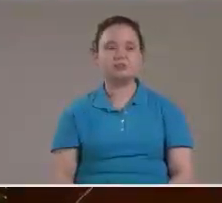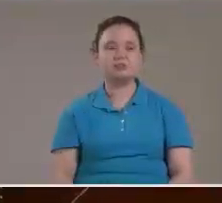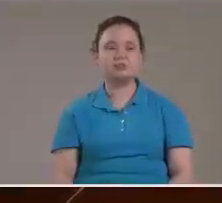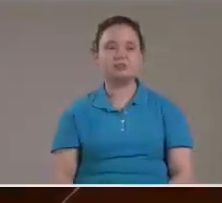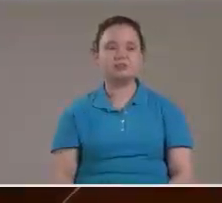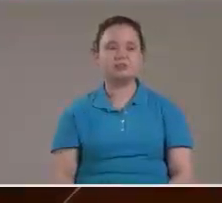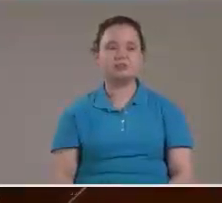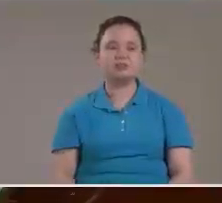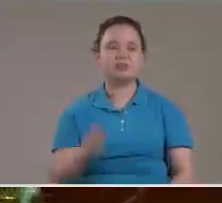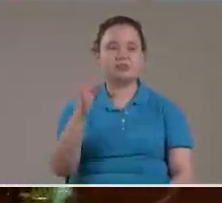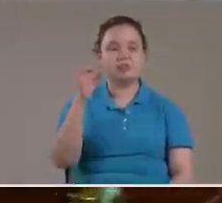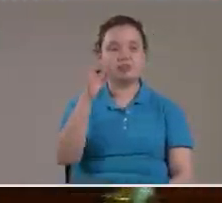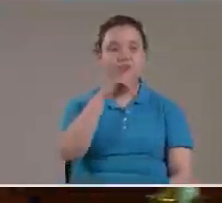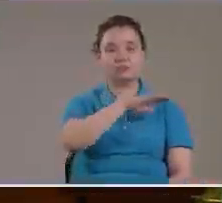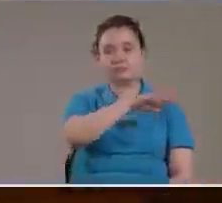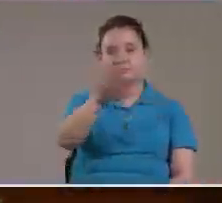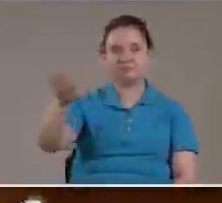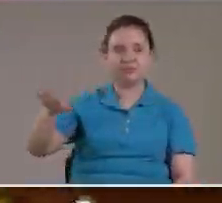Es de la iglesia